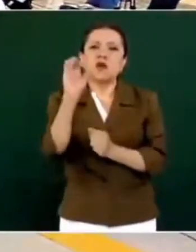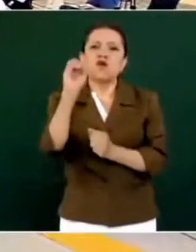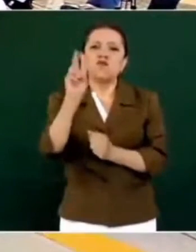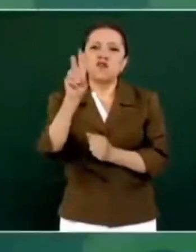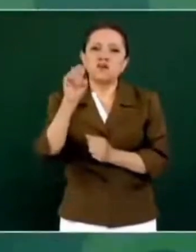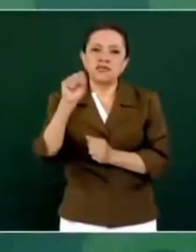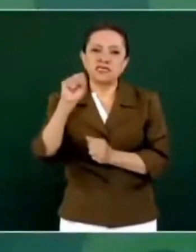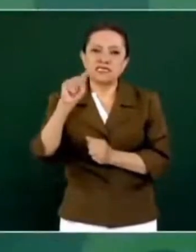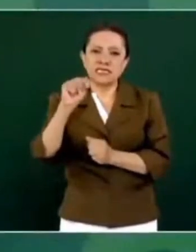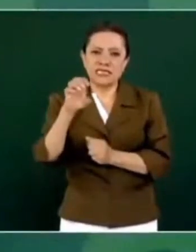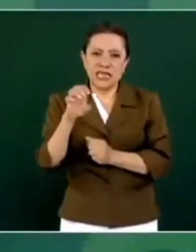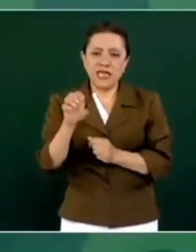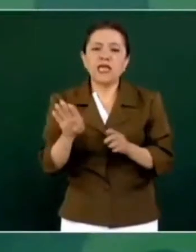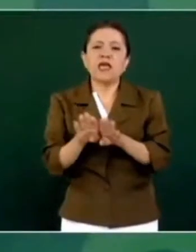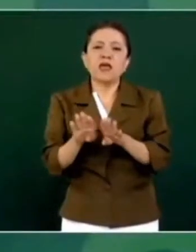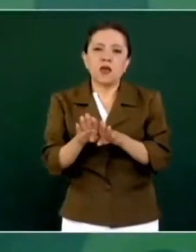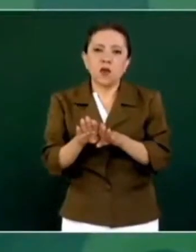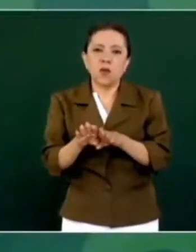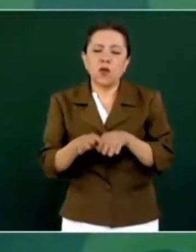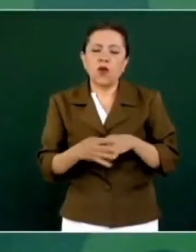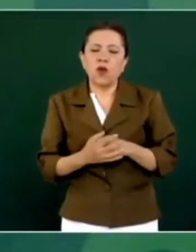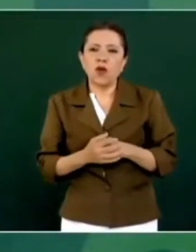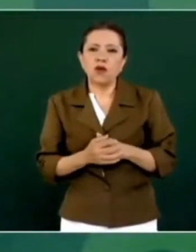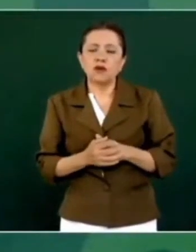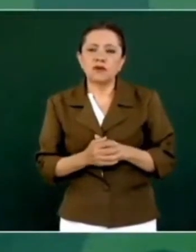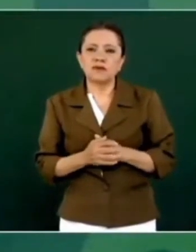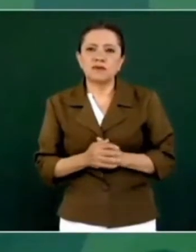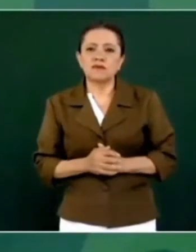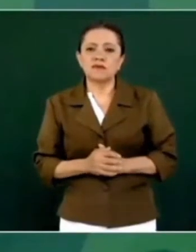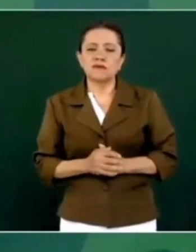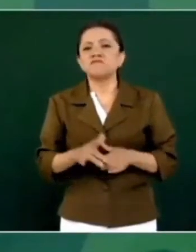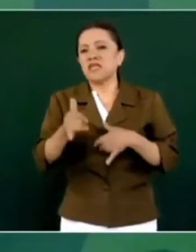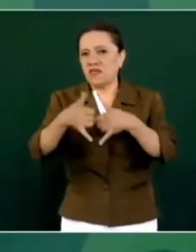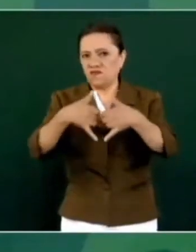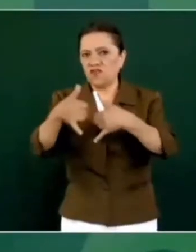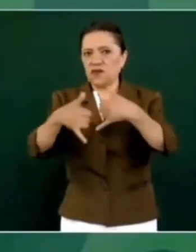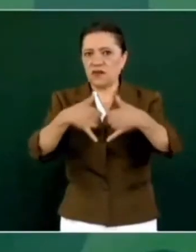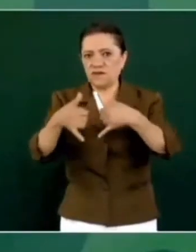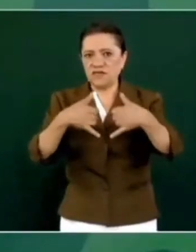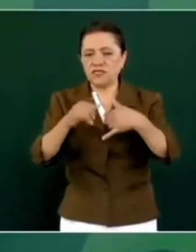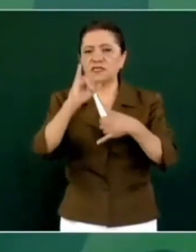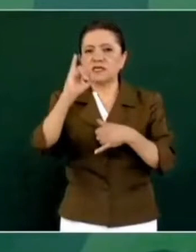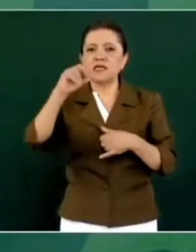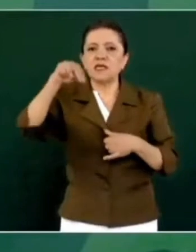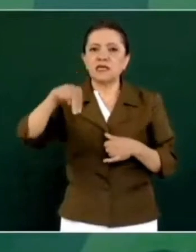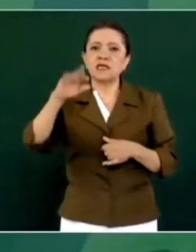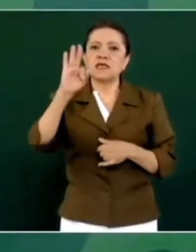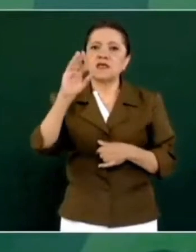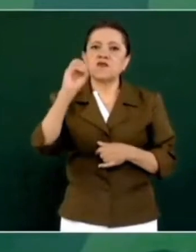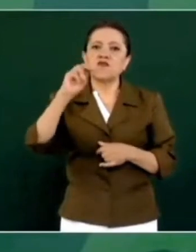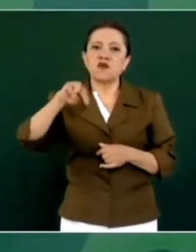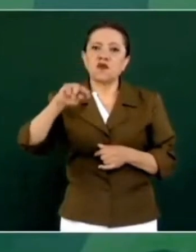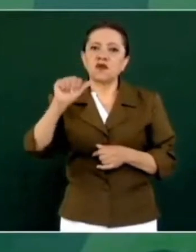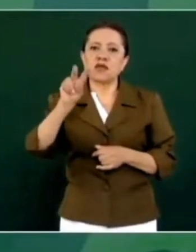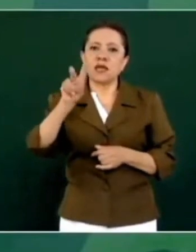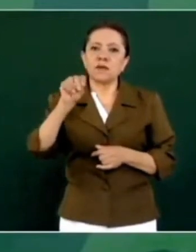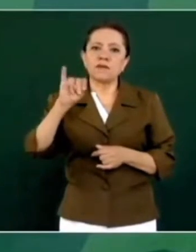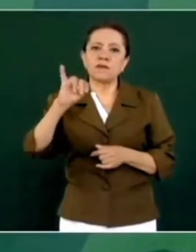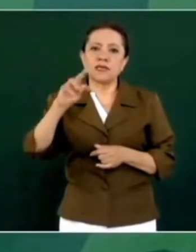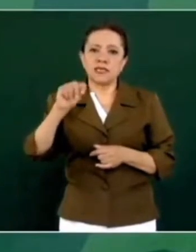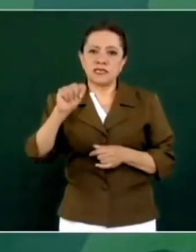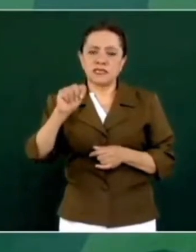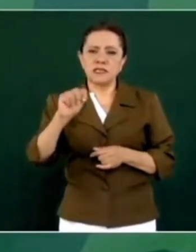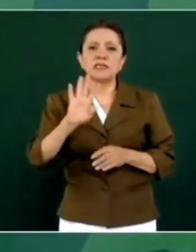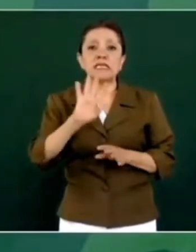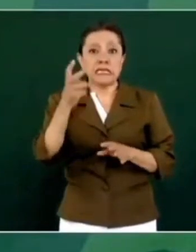con el Infonavit y fue un acuerdo